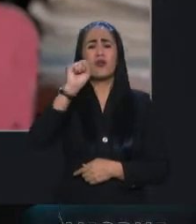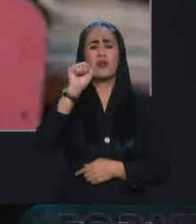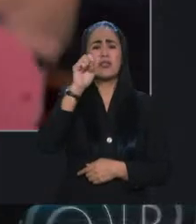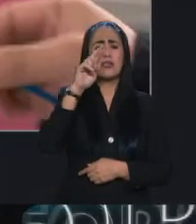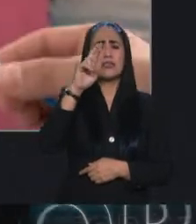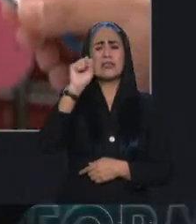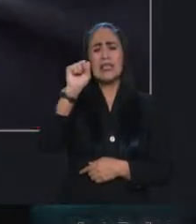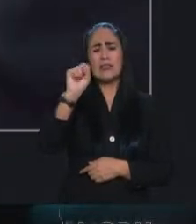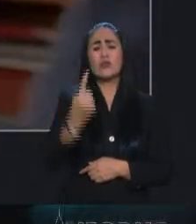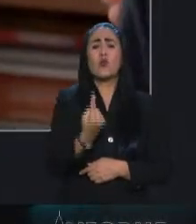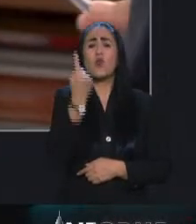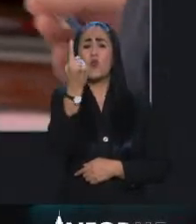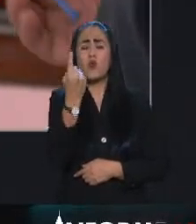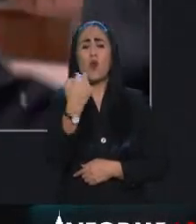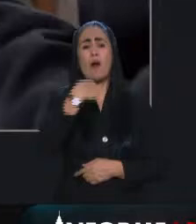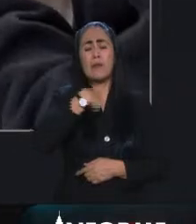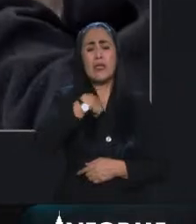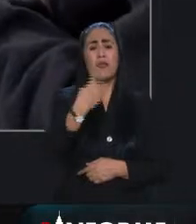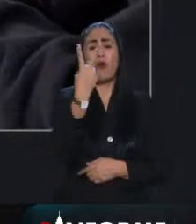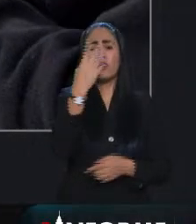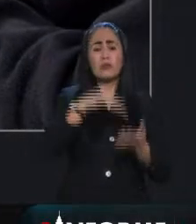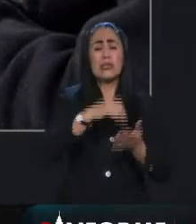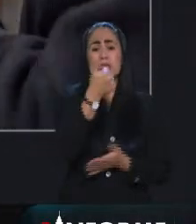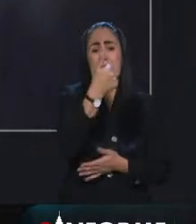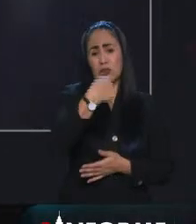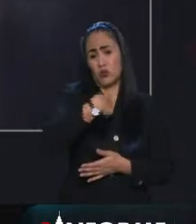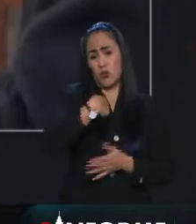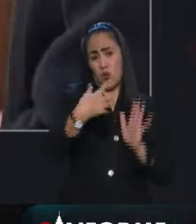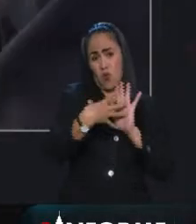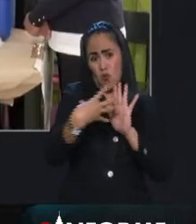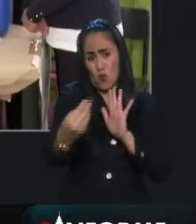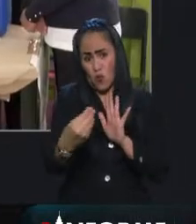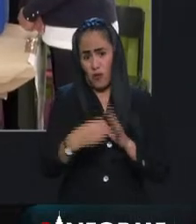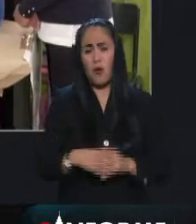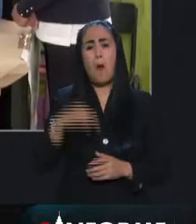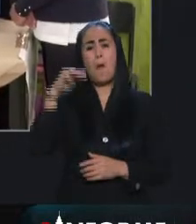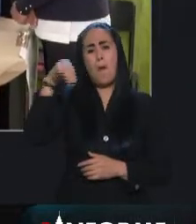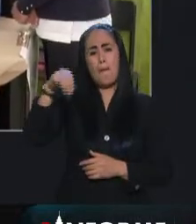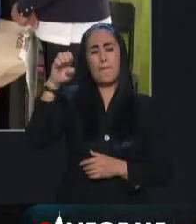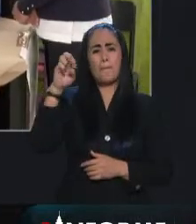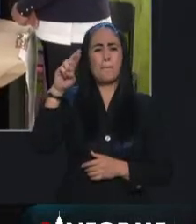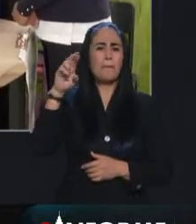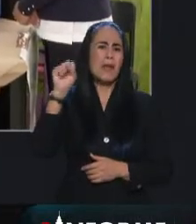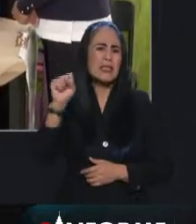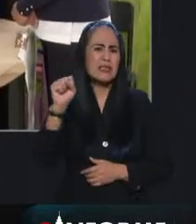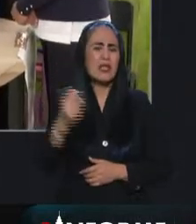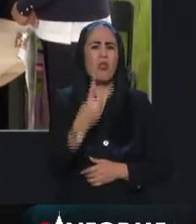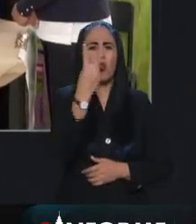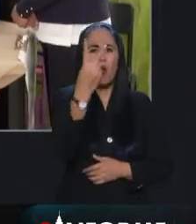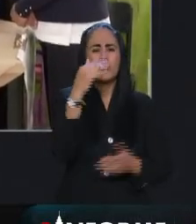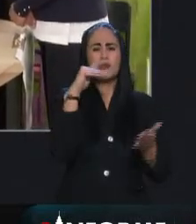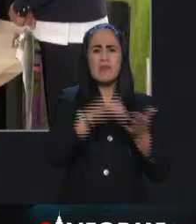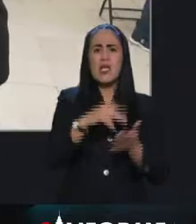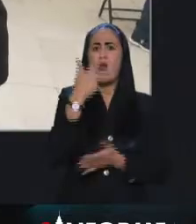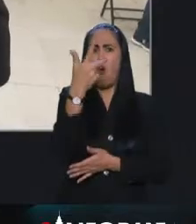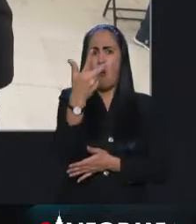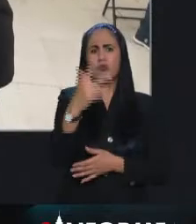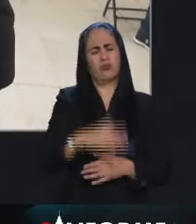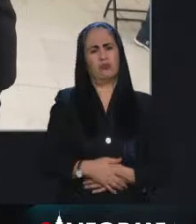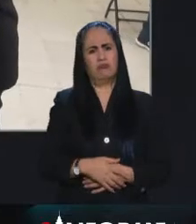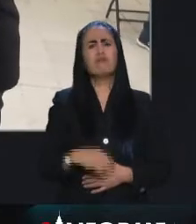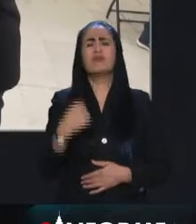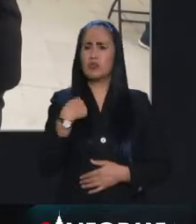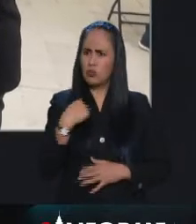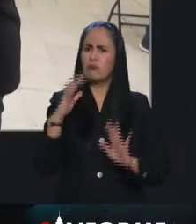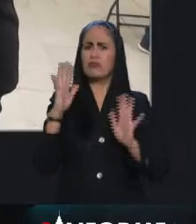en el 2006, en el 2004, oiga, yo tuve MERS en el 2008, 2009. Entonces ya estamos empezando a